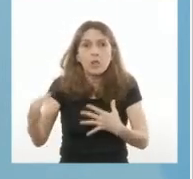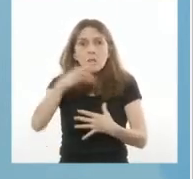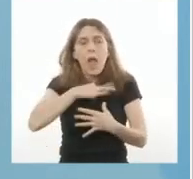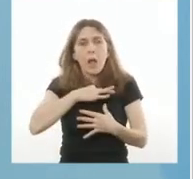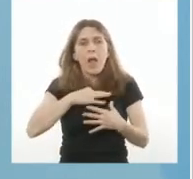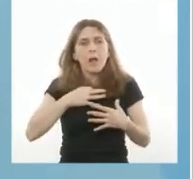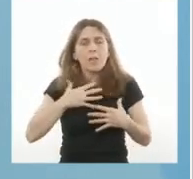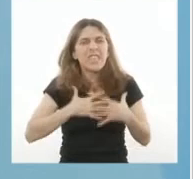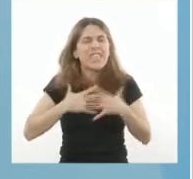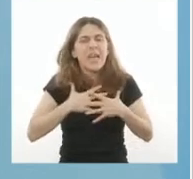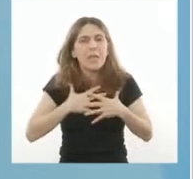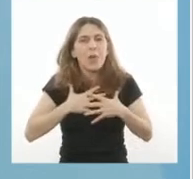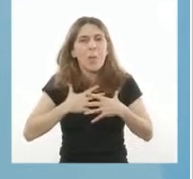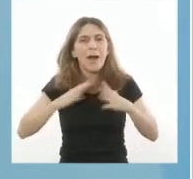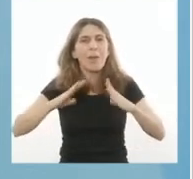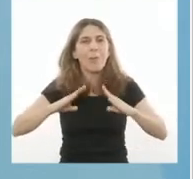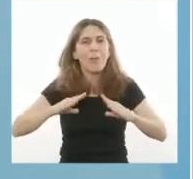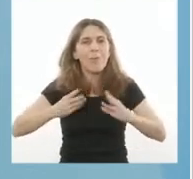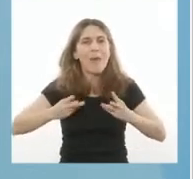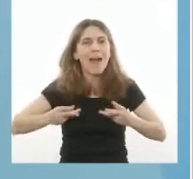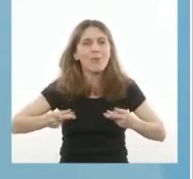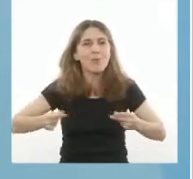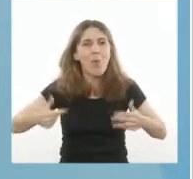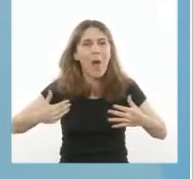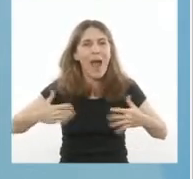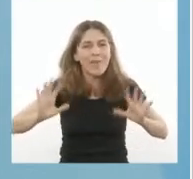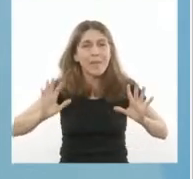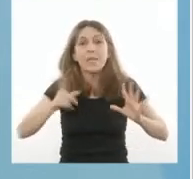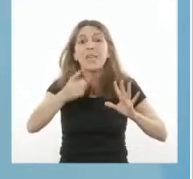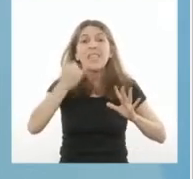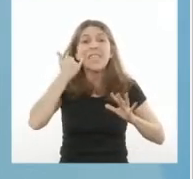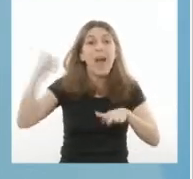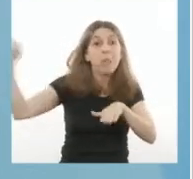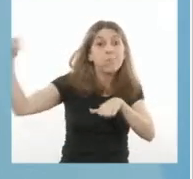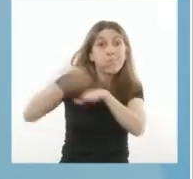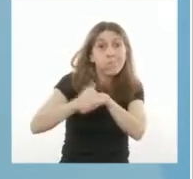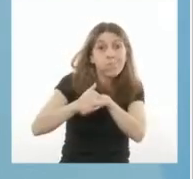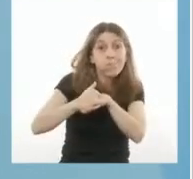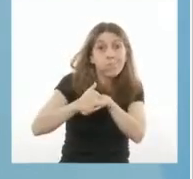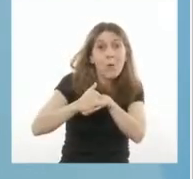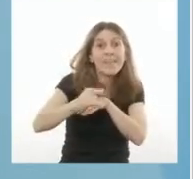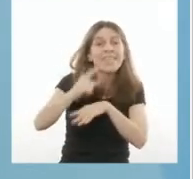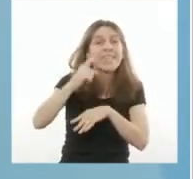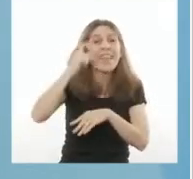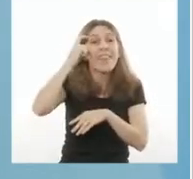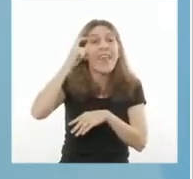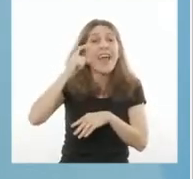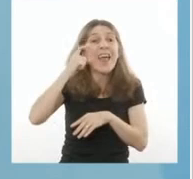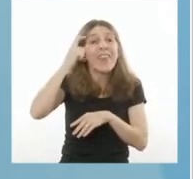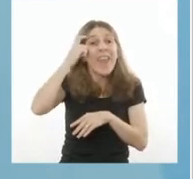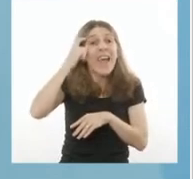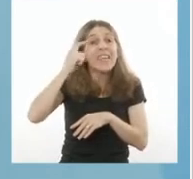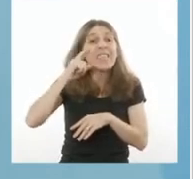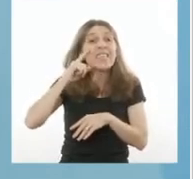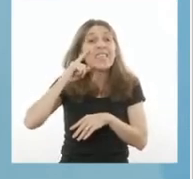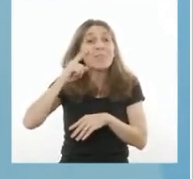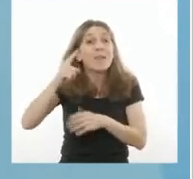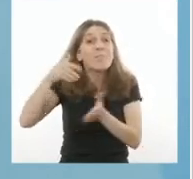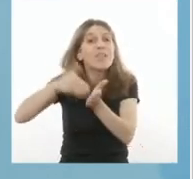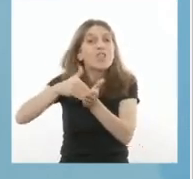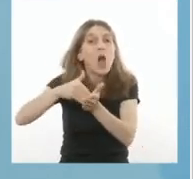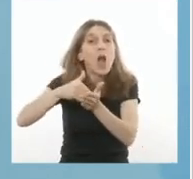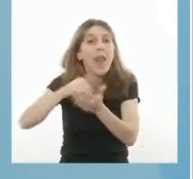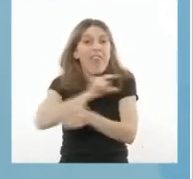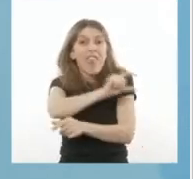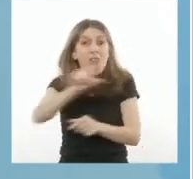Ya llegaron al país más de 10 millones de dosis. Ustedes ya saben todo lo que hemos hecho para fortalecer